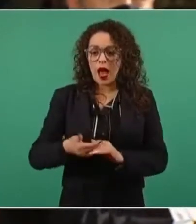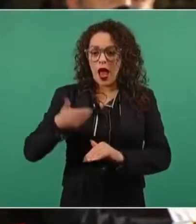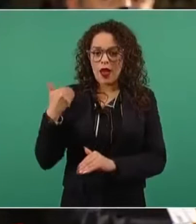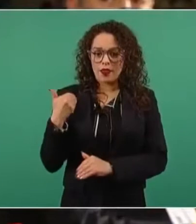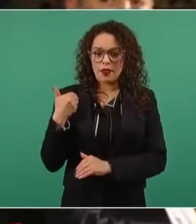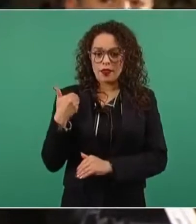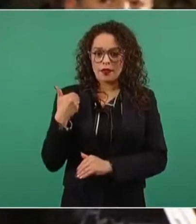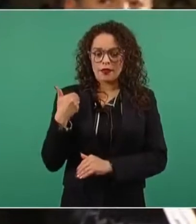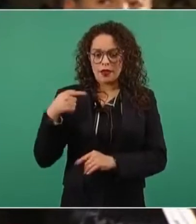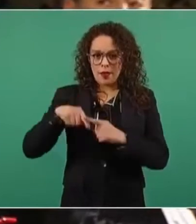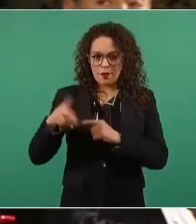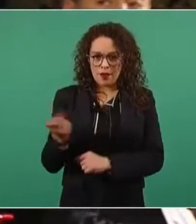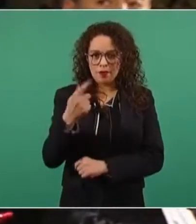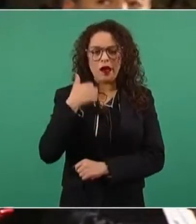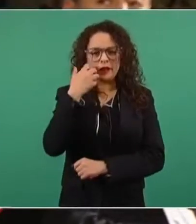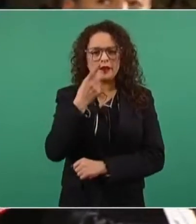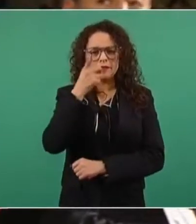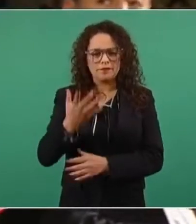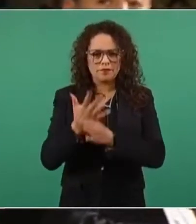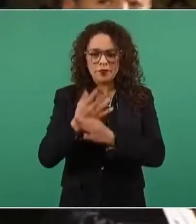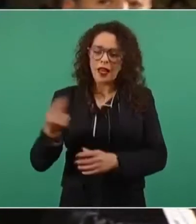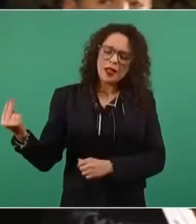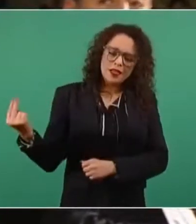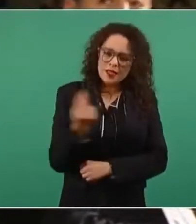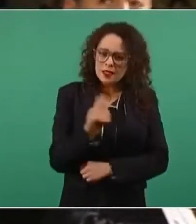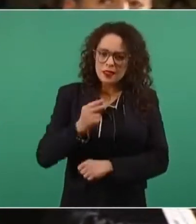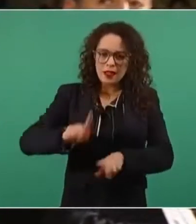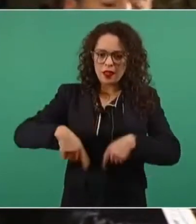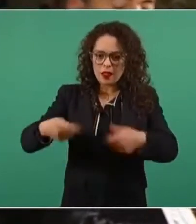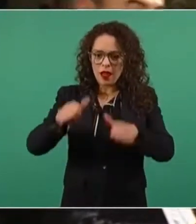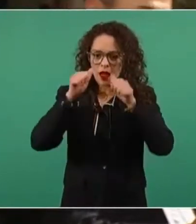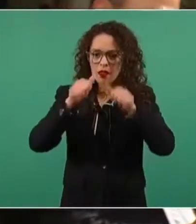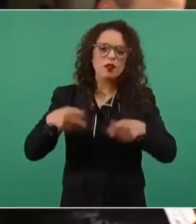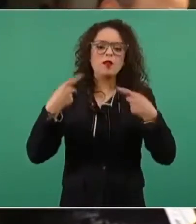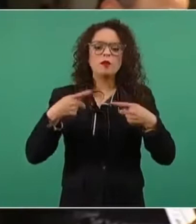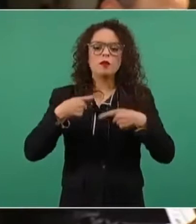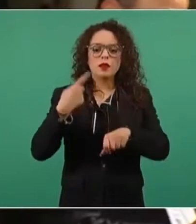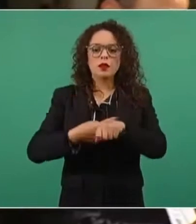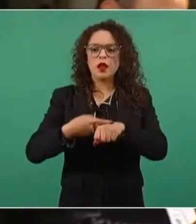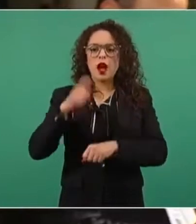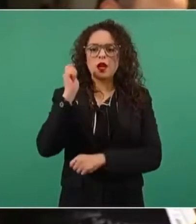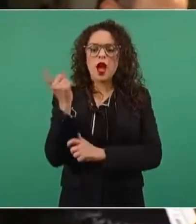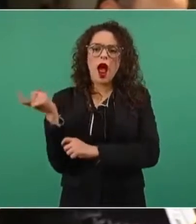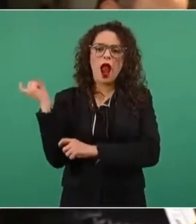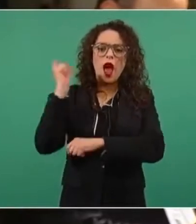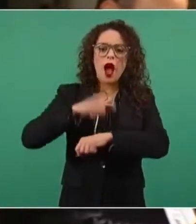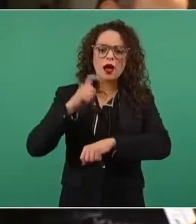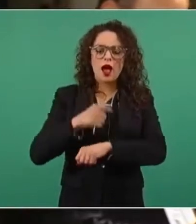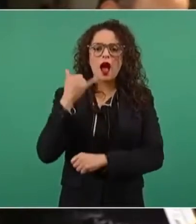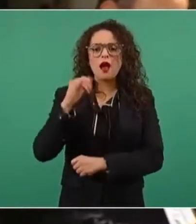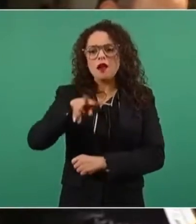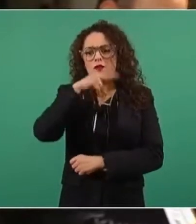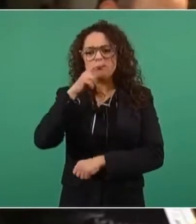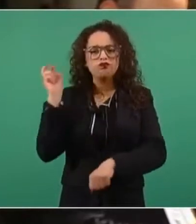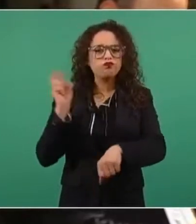preguntas, existe una urgencia para atender a los pacientes que sufren de picadura de alacrán y mordedura de serpiente.